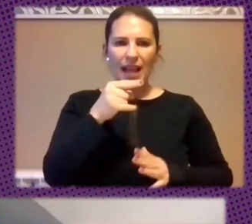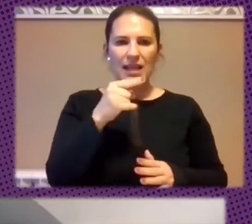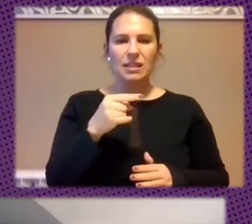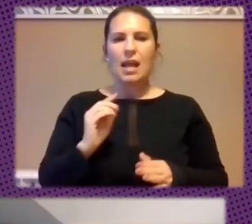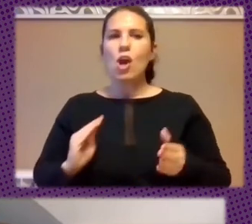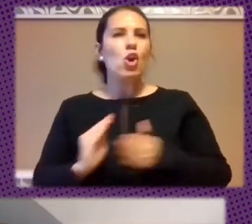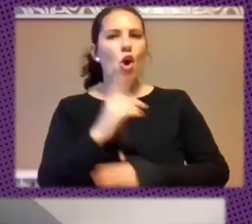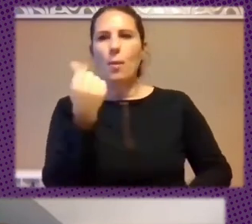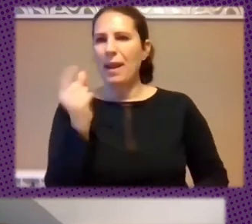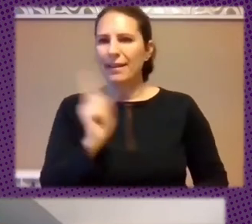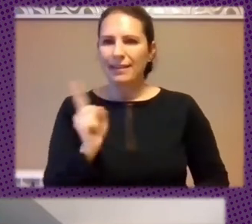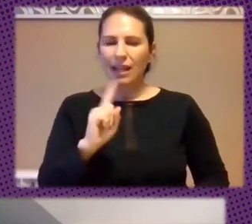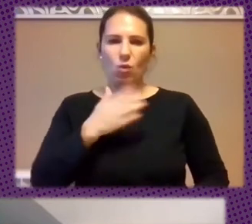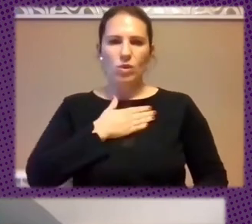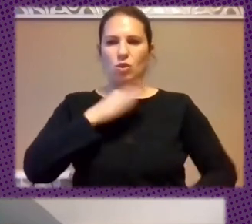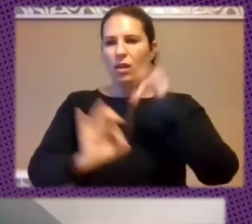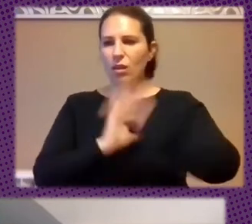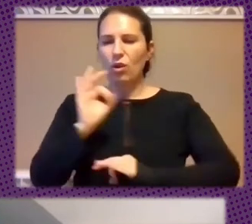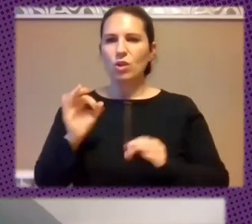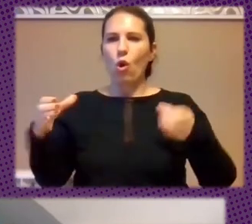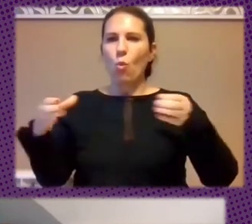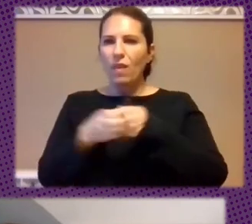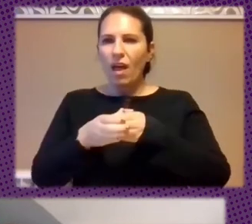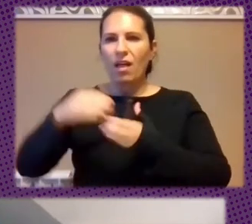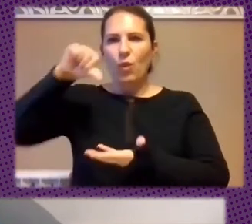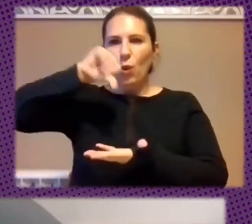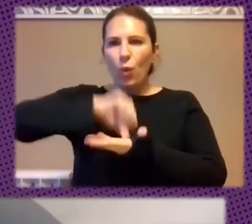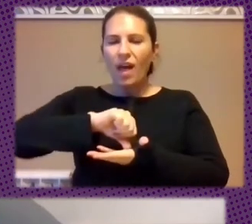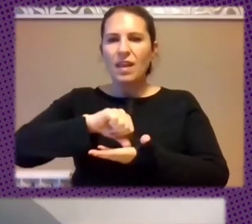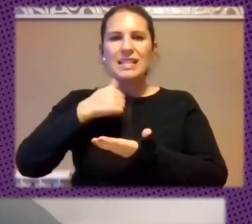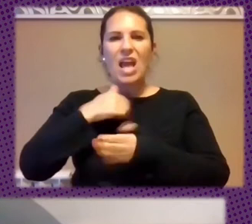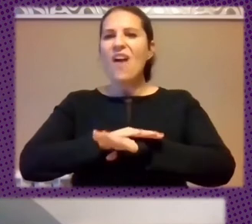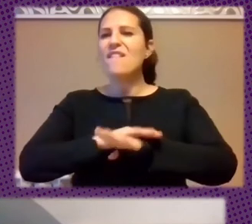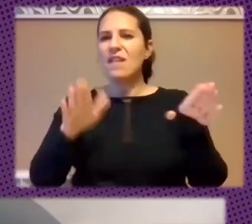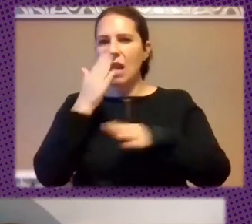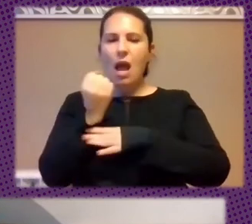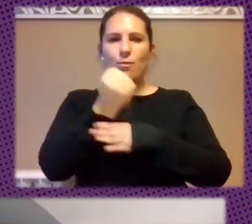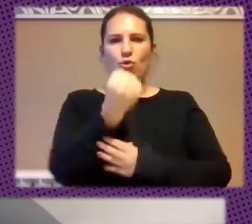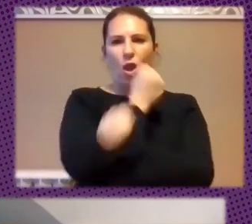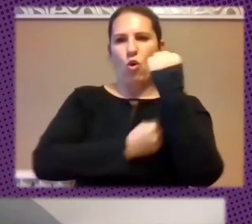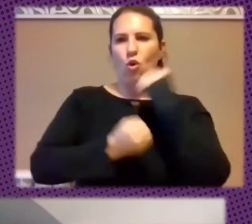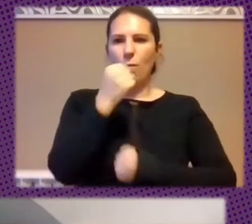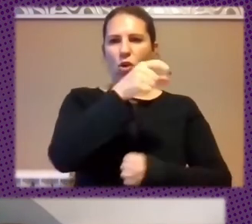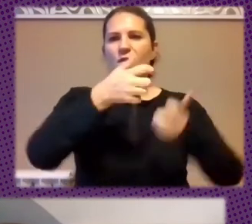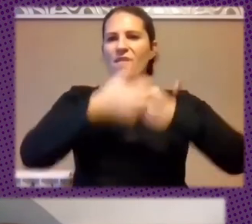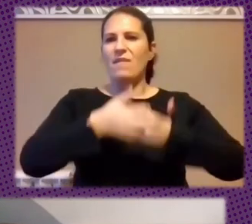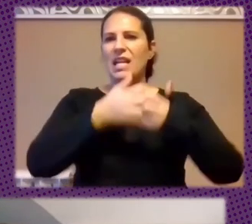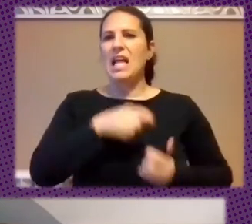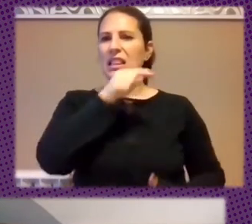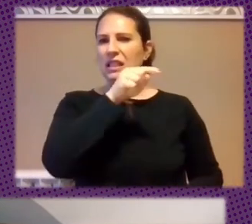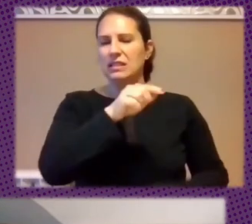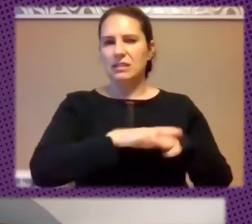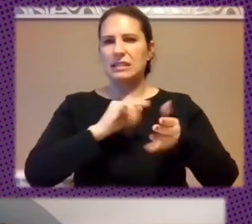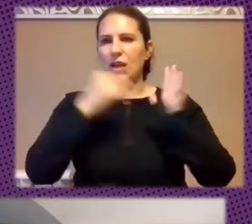Que Nuestras Organizaciones Nuestras Comunidades Nuestras Ciudades Dejen De Apoyar Económicamente A Los Fabricantes De Las